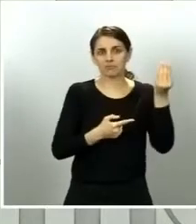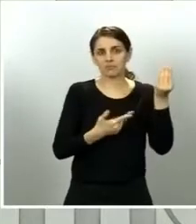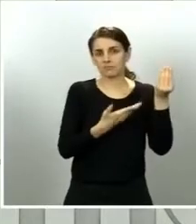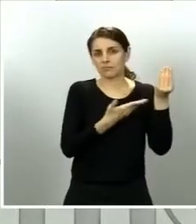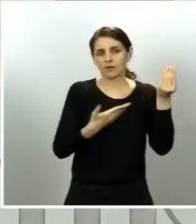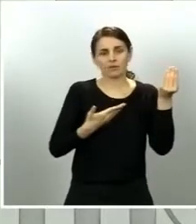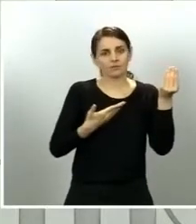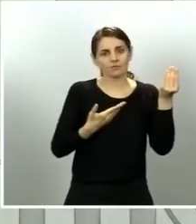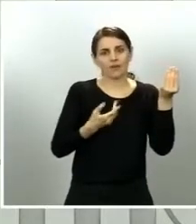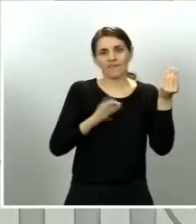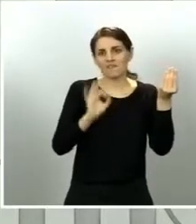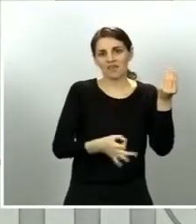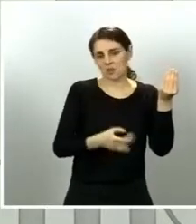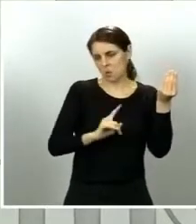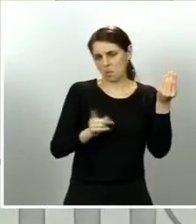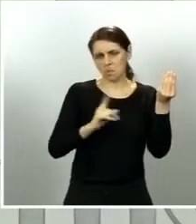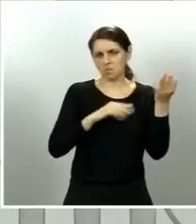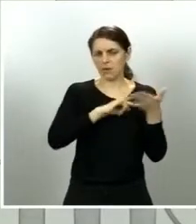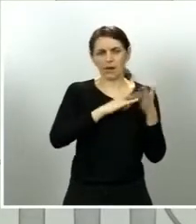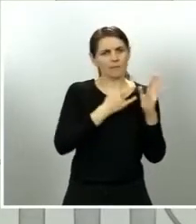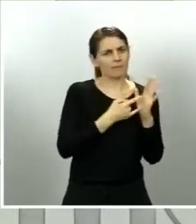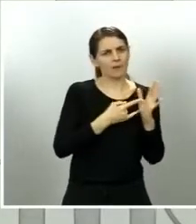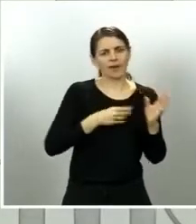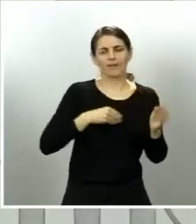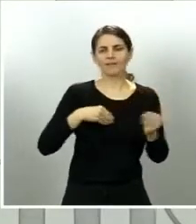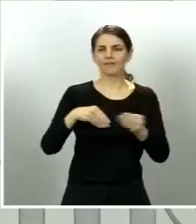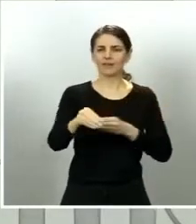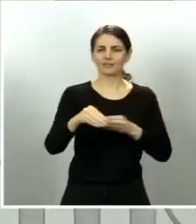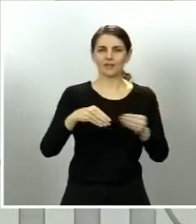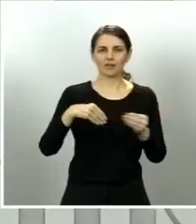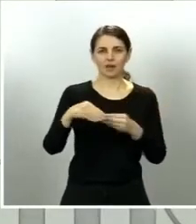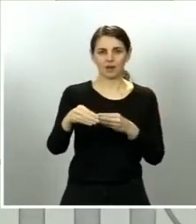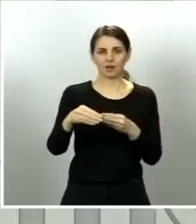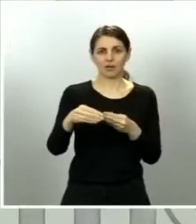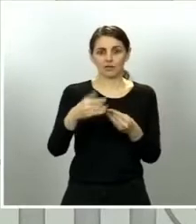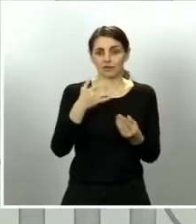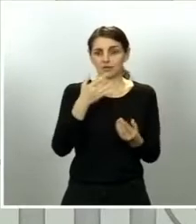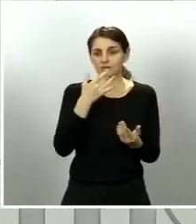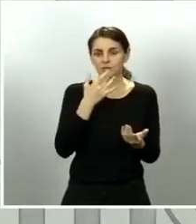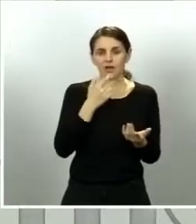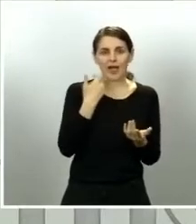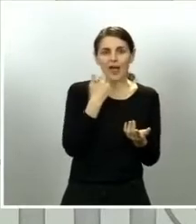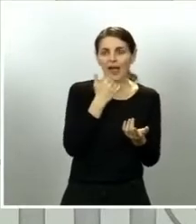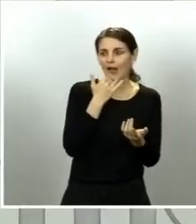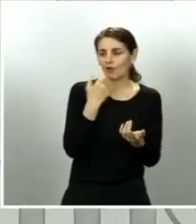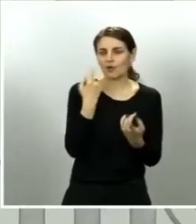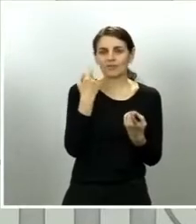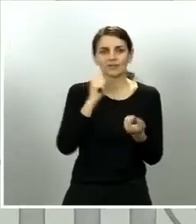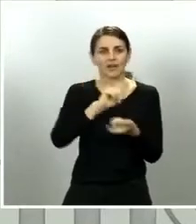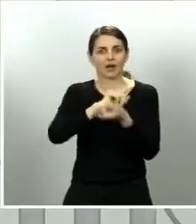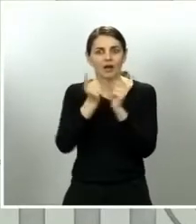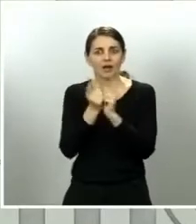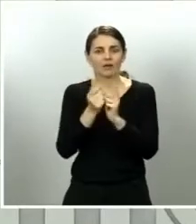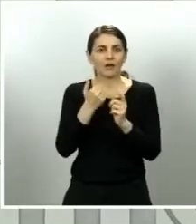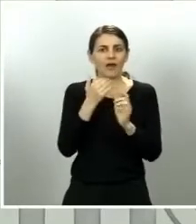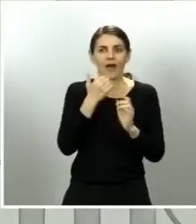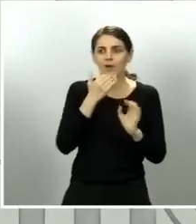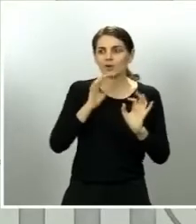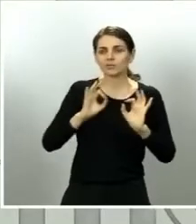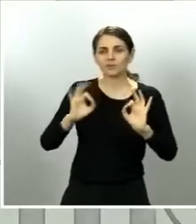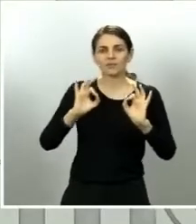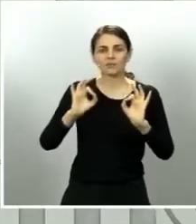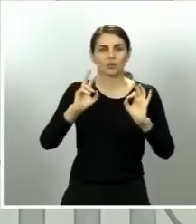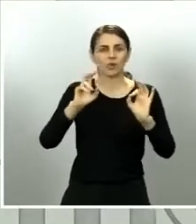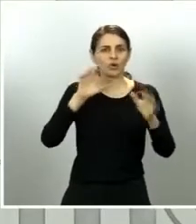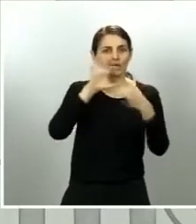permite también mediante órdenes del Ministerio de Sanidad introducir consideraciones específicas respecto a las fases nosotros